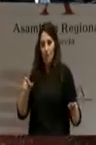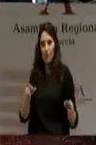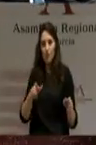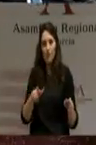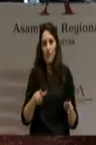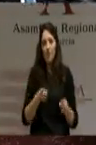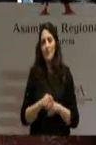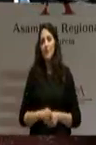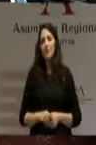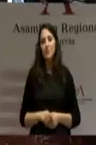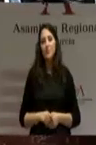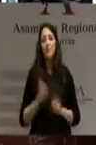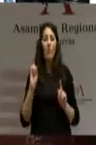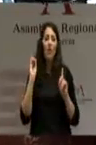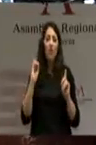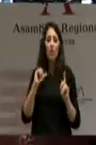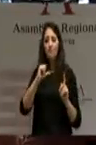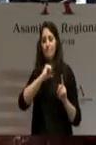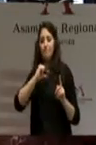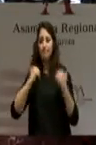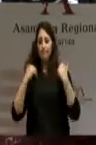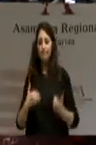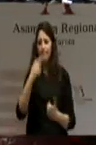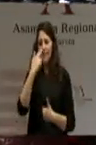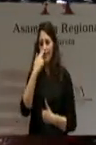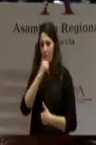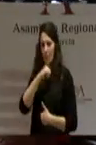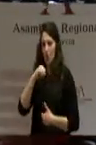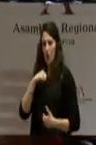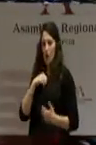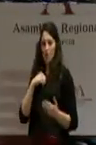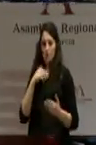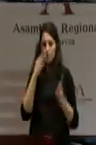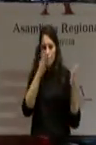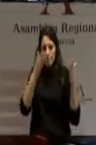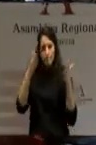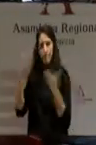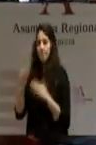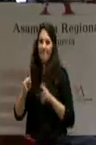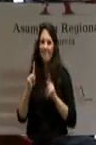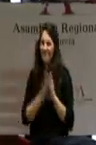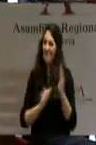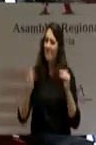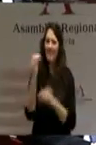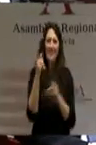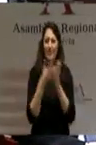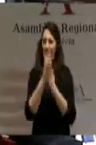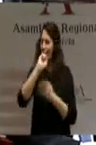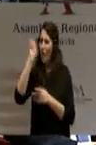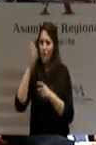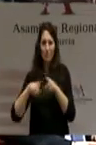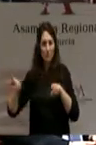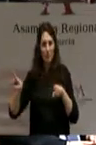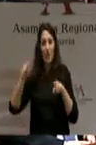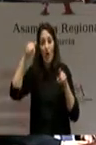allá de personalismos o de intereses particulares. Por eso, hoy, y unidos por el